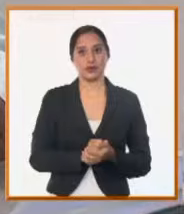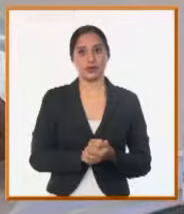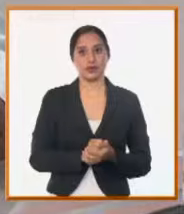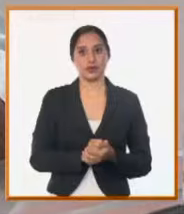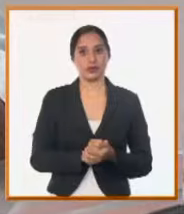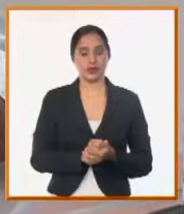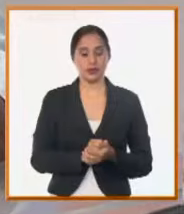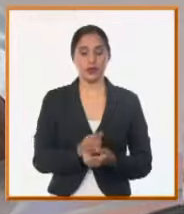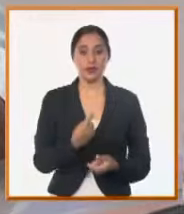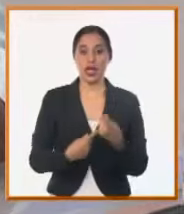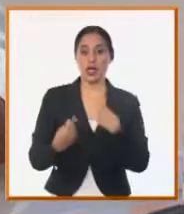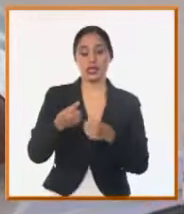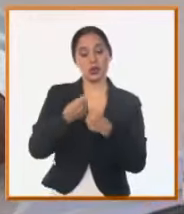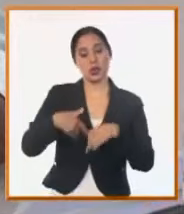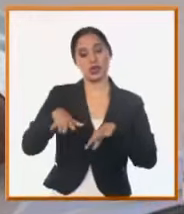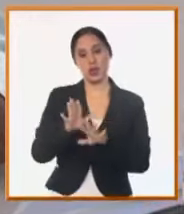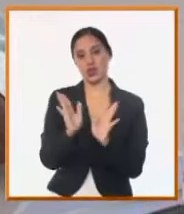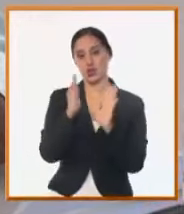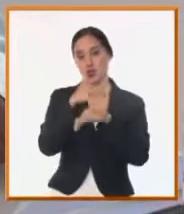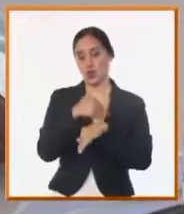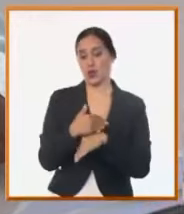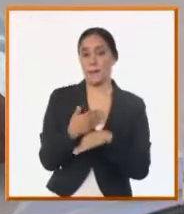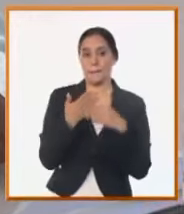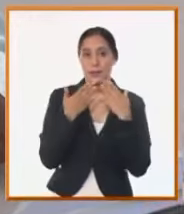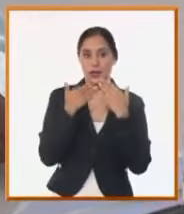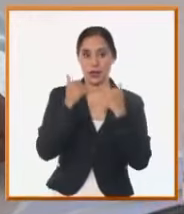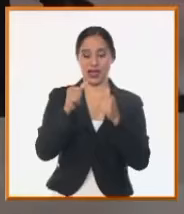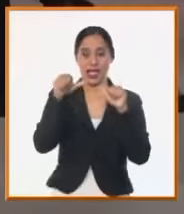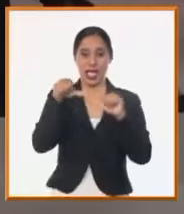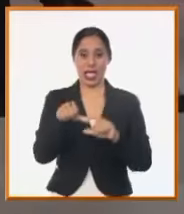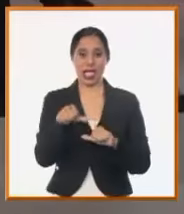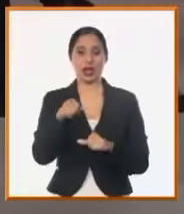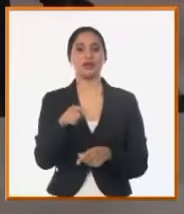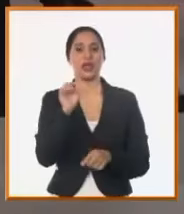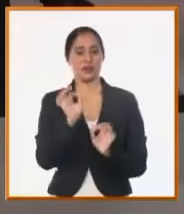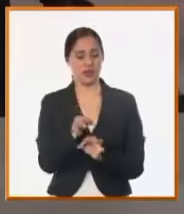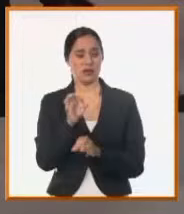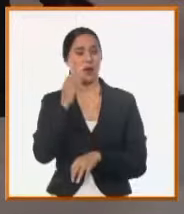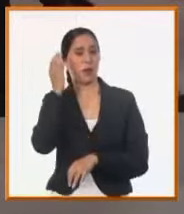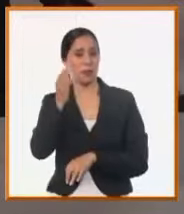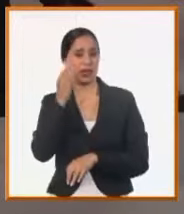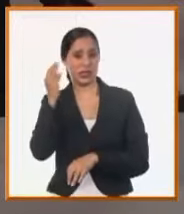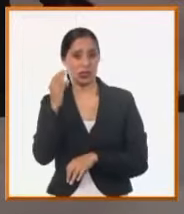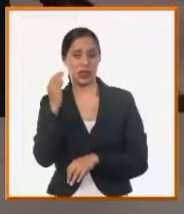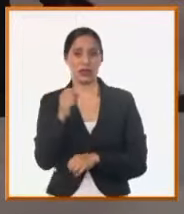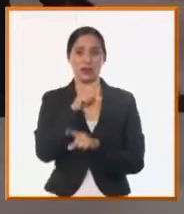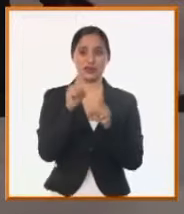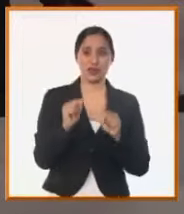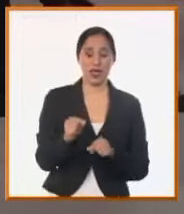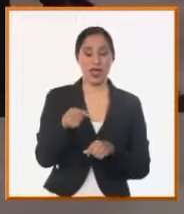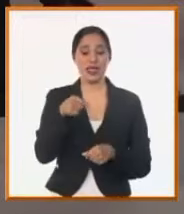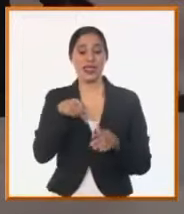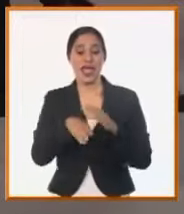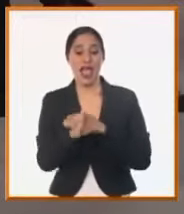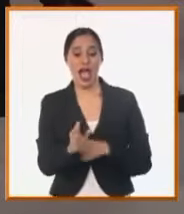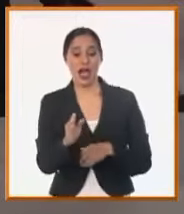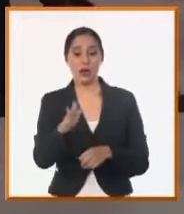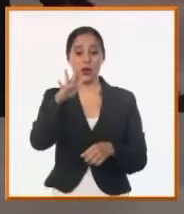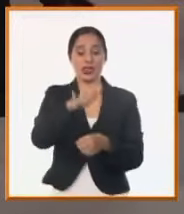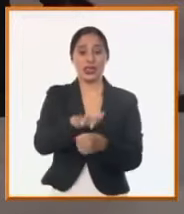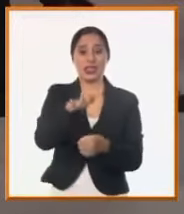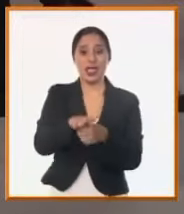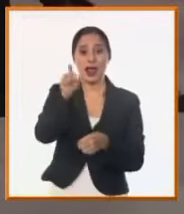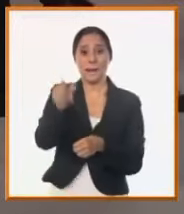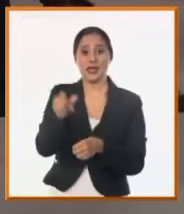unas condiciones que no son las mejores no tienen la calidad hay algunas opiniones sobre eso es decir llegaron abrieron el hueco y no taparon bien y dejaron que